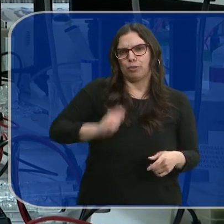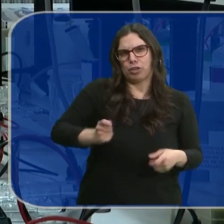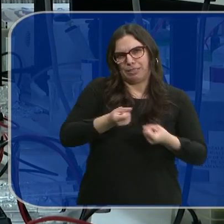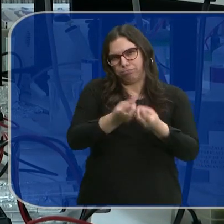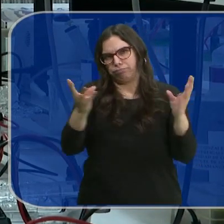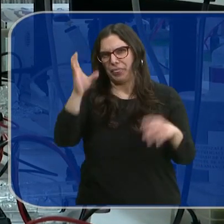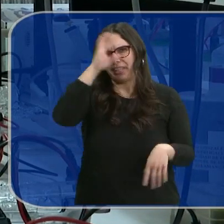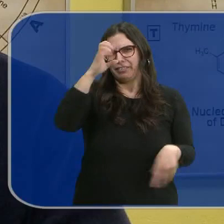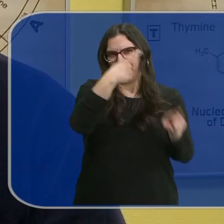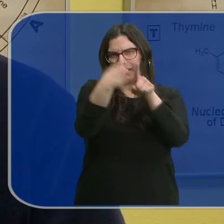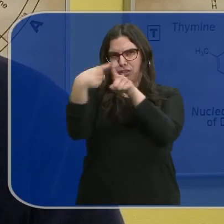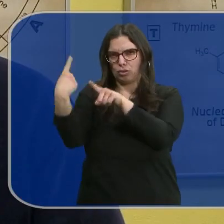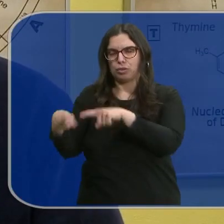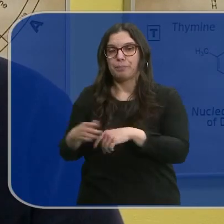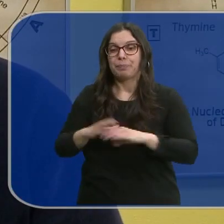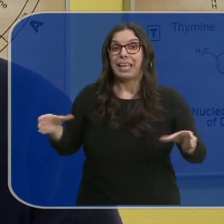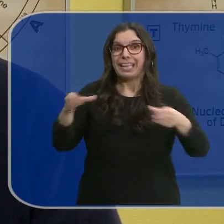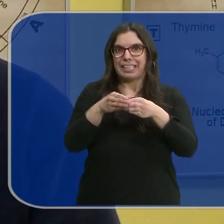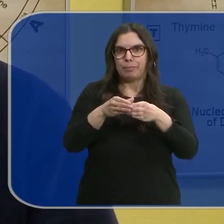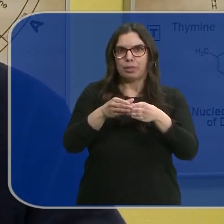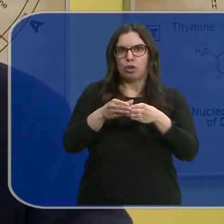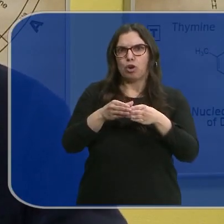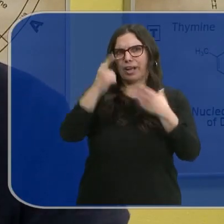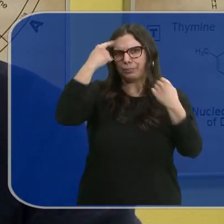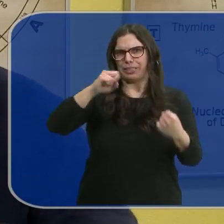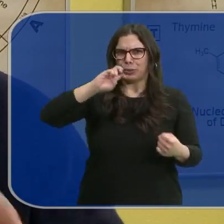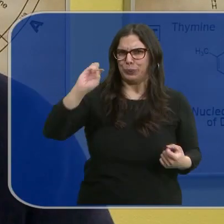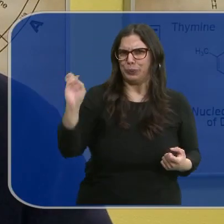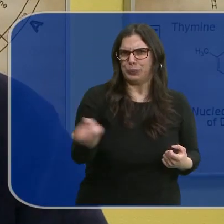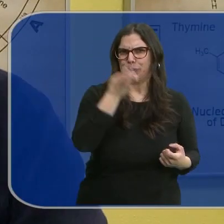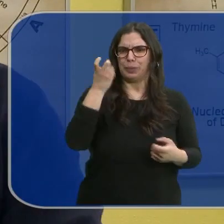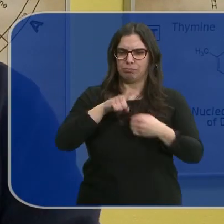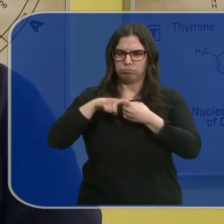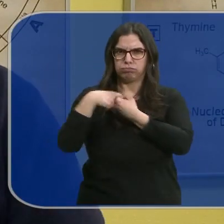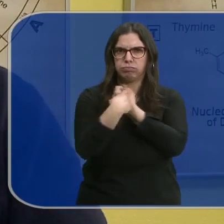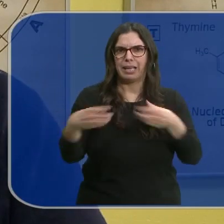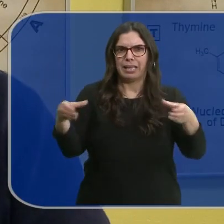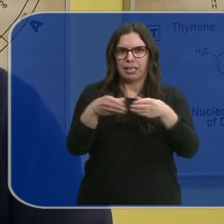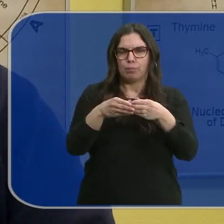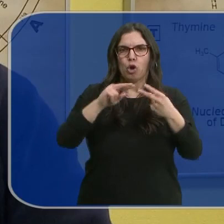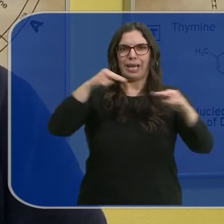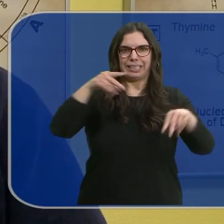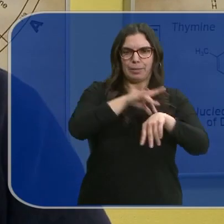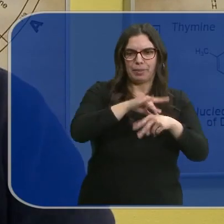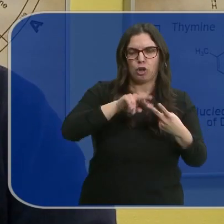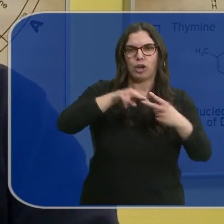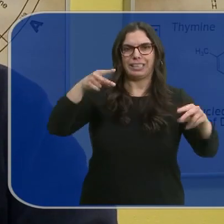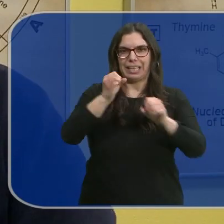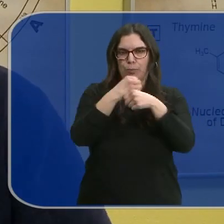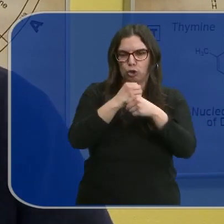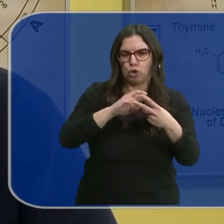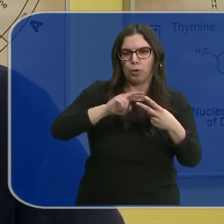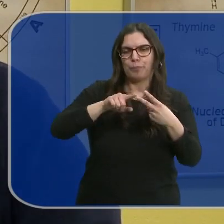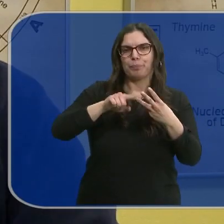profesionales científicos. El equipo tiene que ser multidisciplinar, es decir, tienen que integrarse en el equipo genetistas médicos, genetistas de